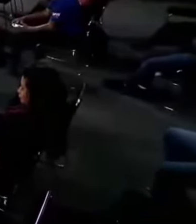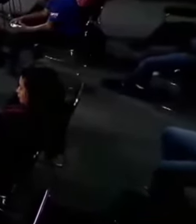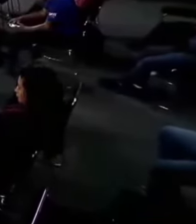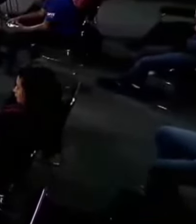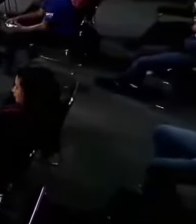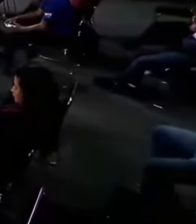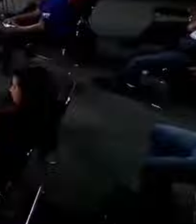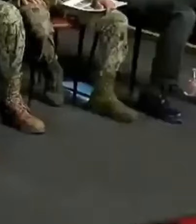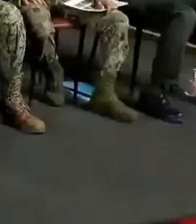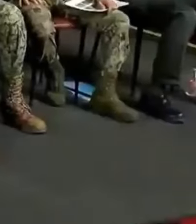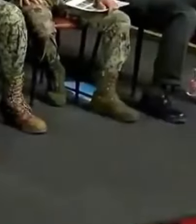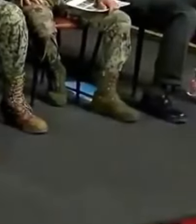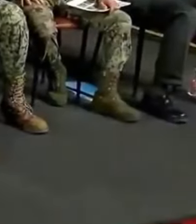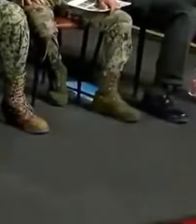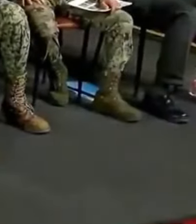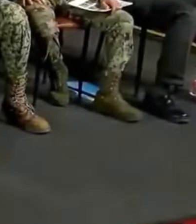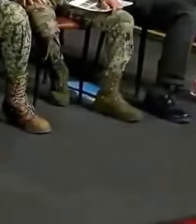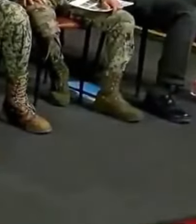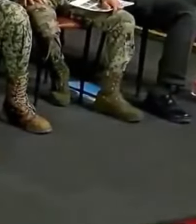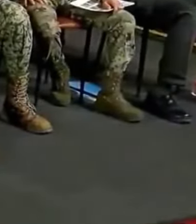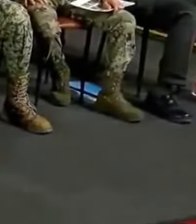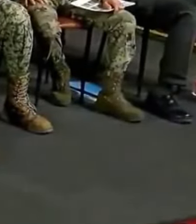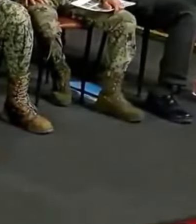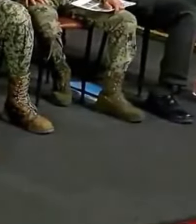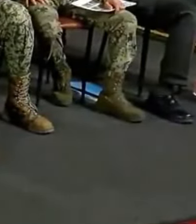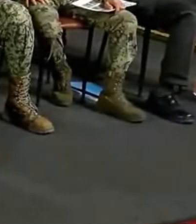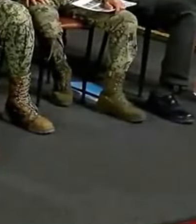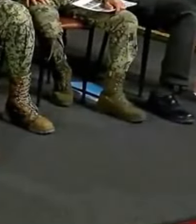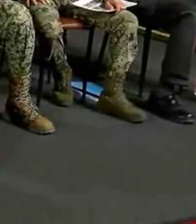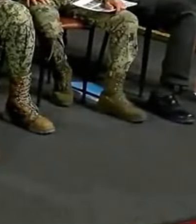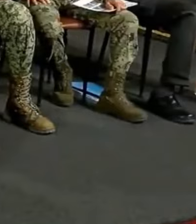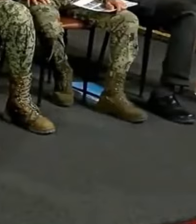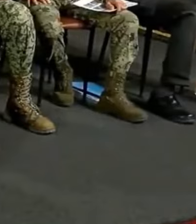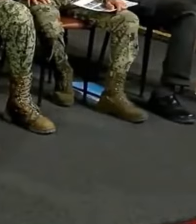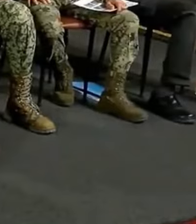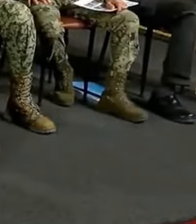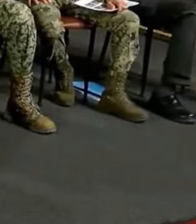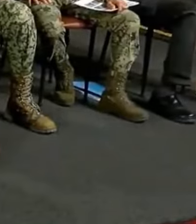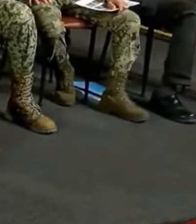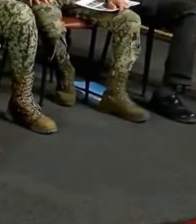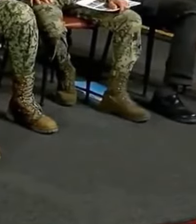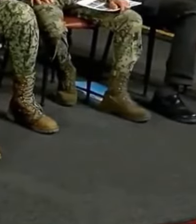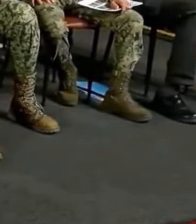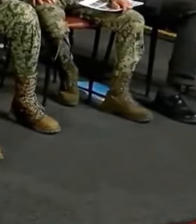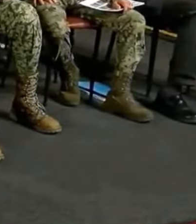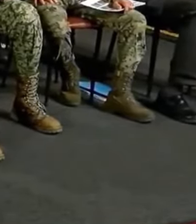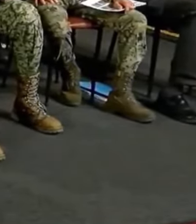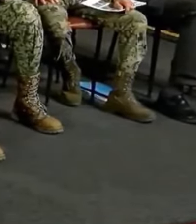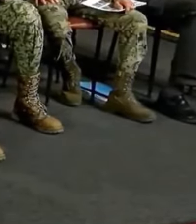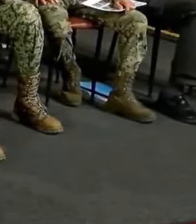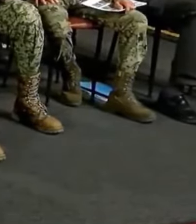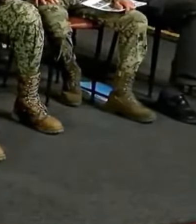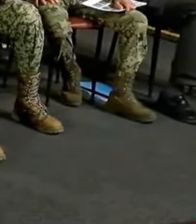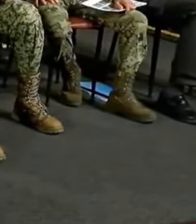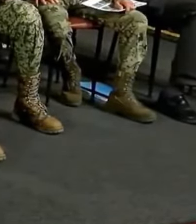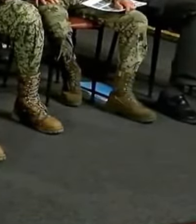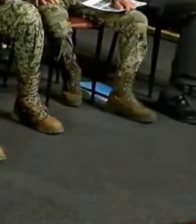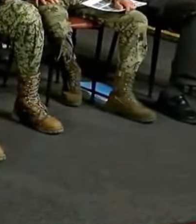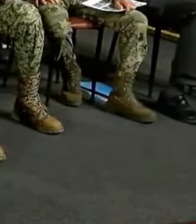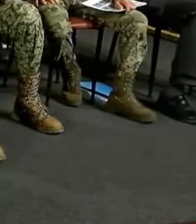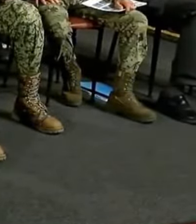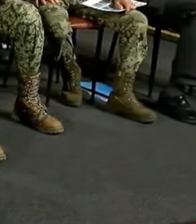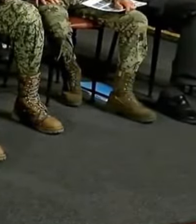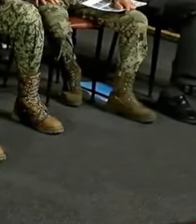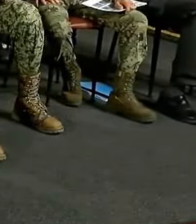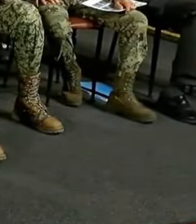Y ya, pues qué les puedo decir de marinos, soldados, de muchos servidores